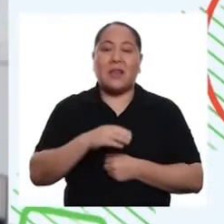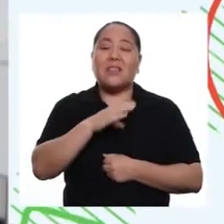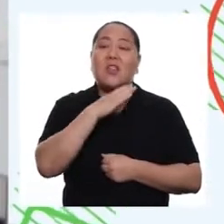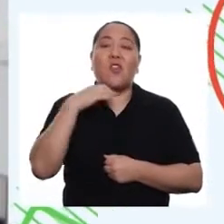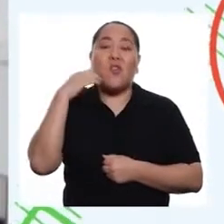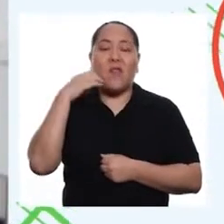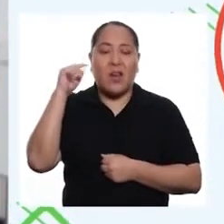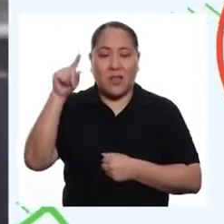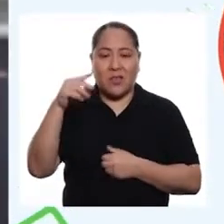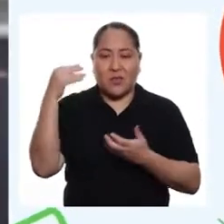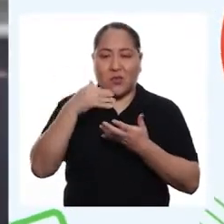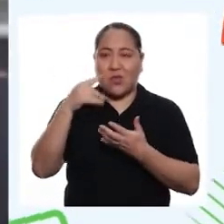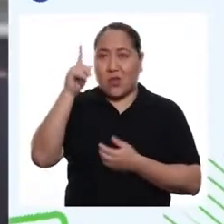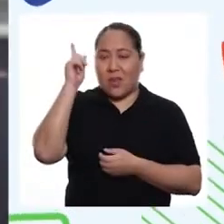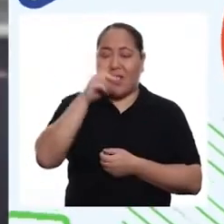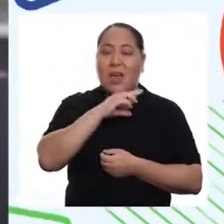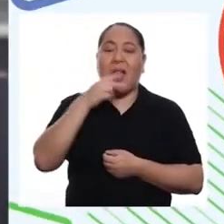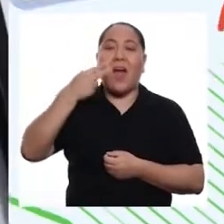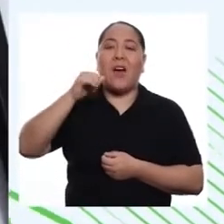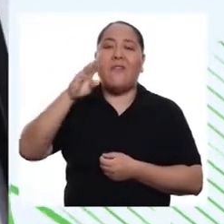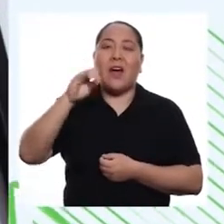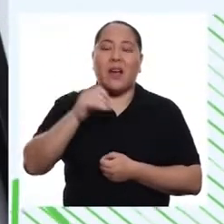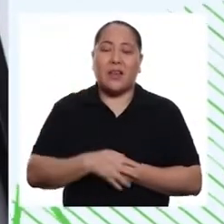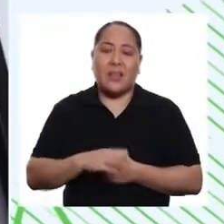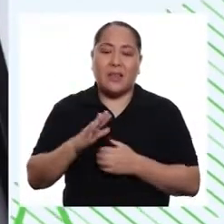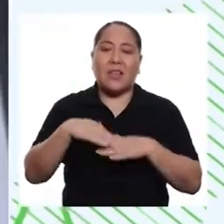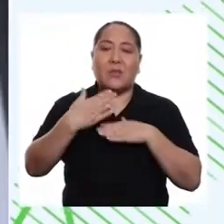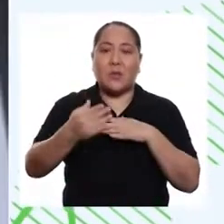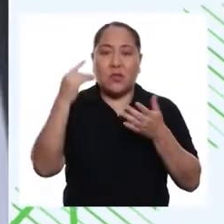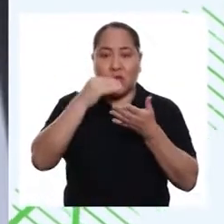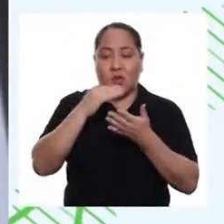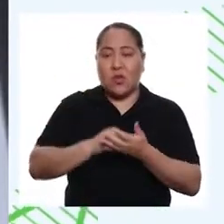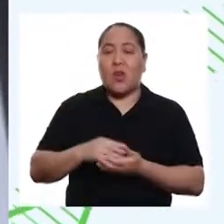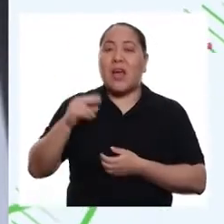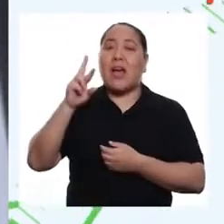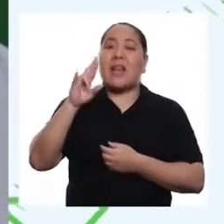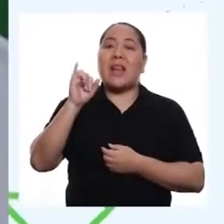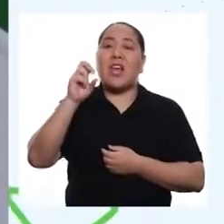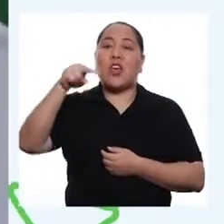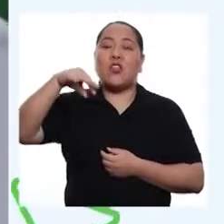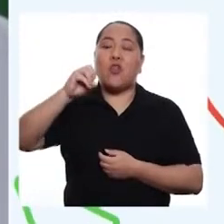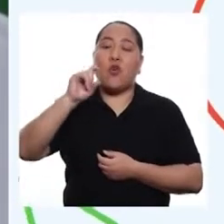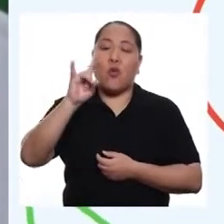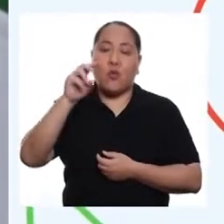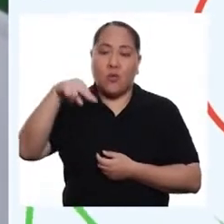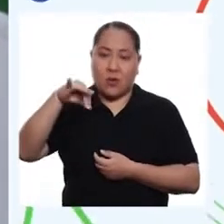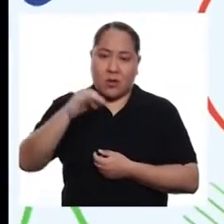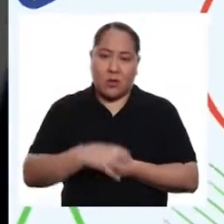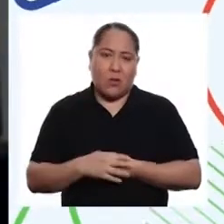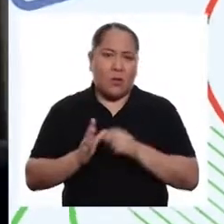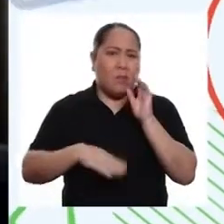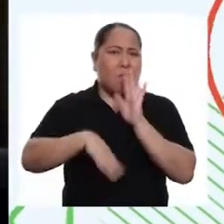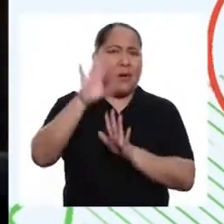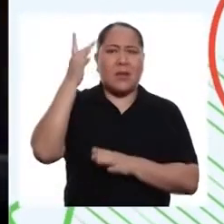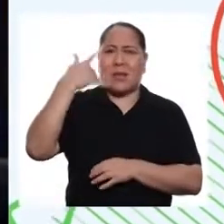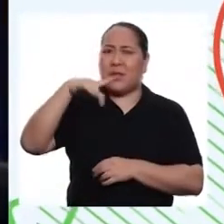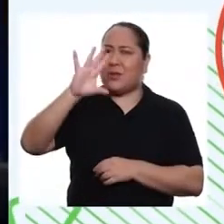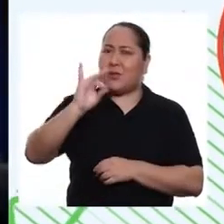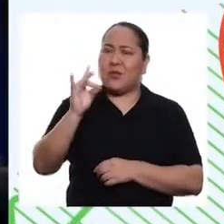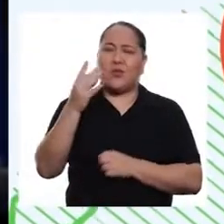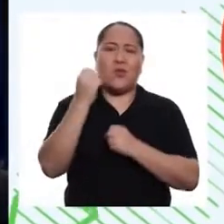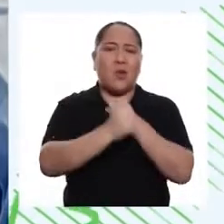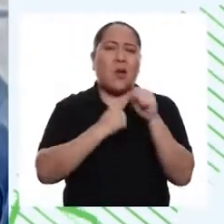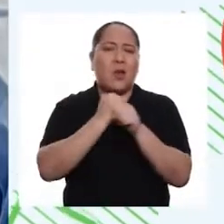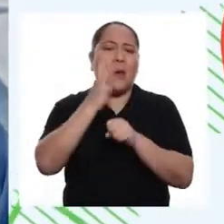Universidad Agraria de La Habana. Hizo un posgrado en Reino Unido, gracias a la prestigiosa beca Chifling. Tiene más de